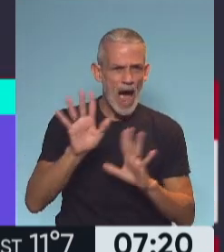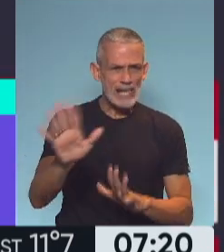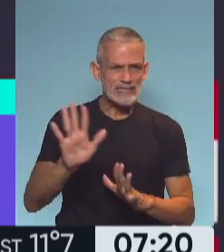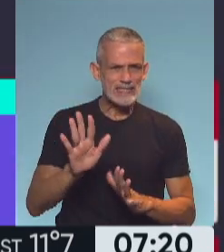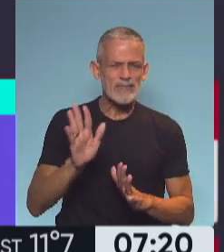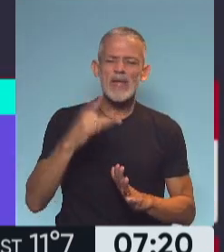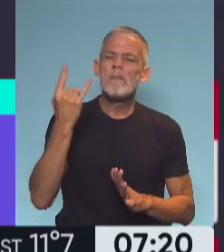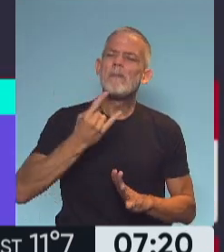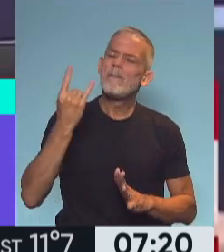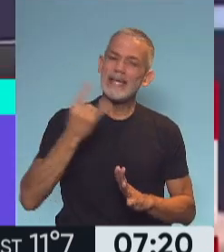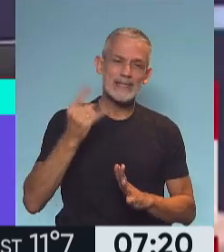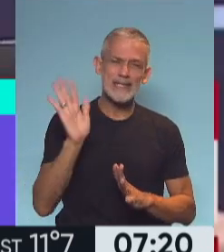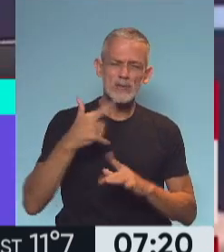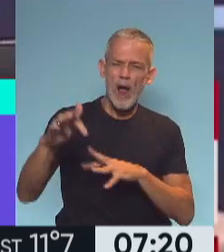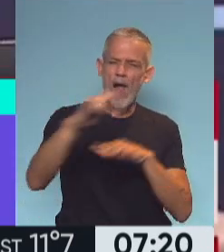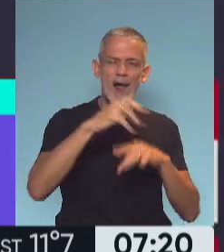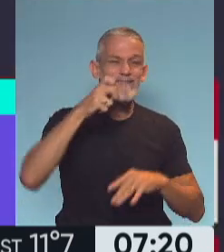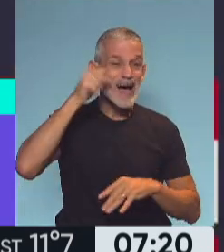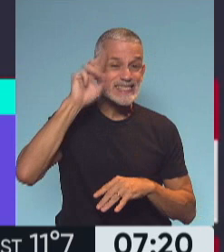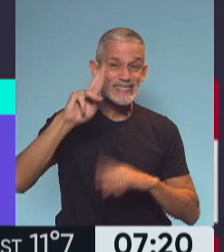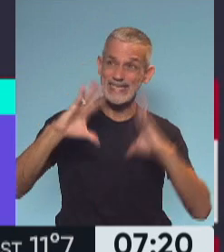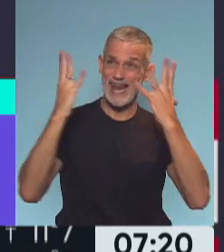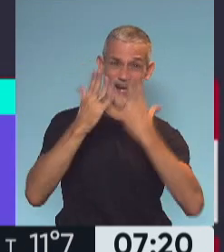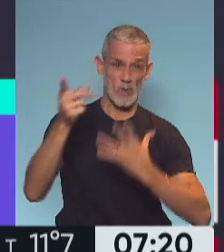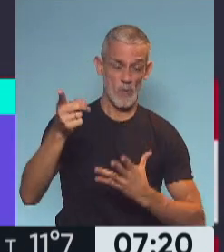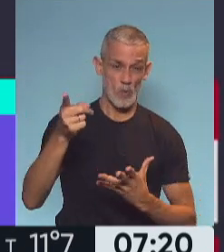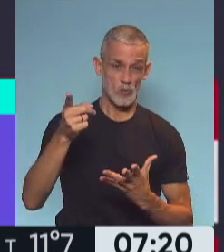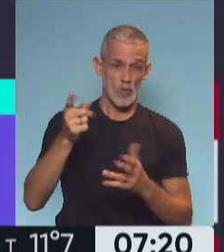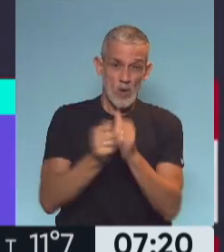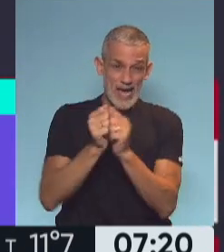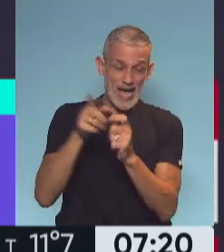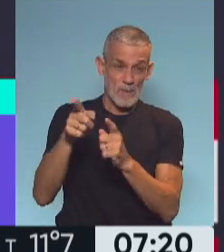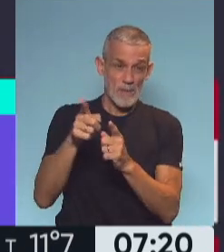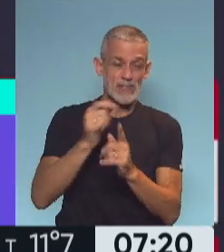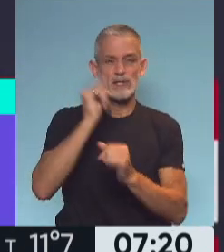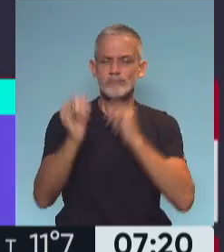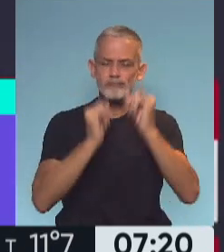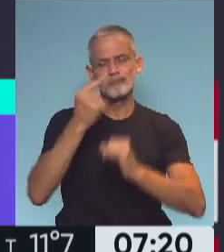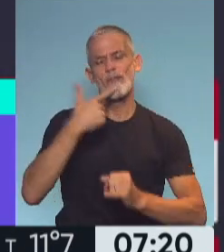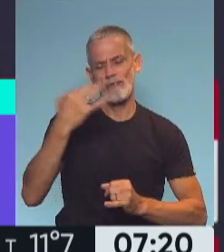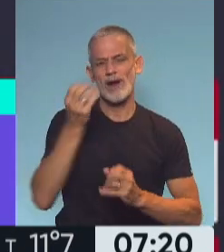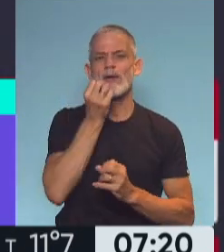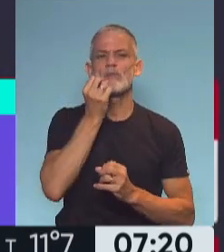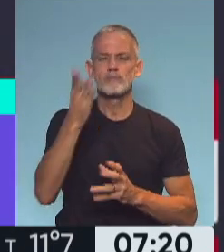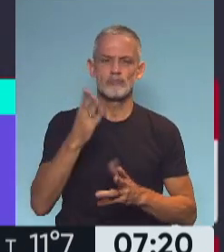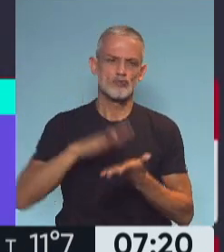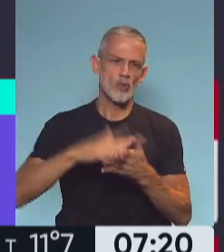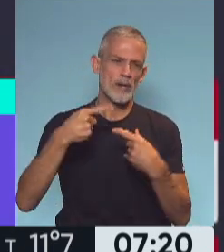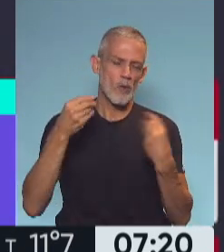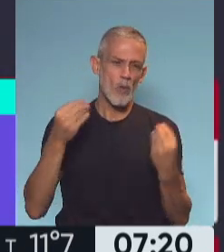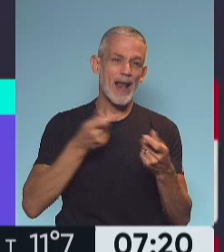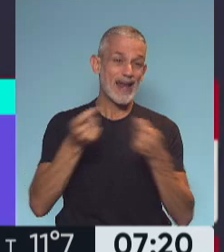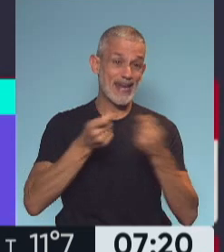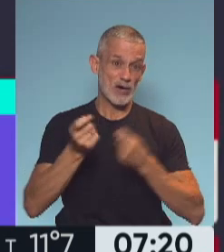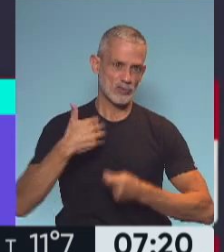Es mentira todo lo que dicen. Pfizer Internacional comenzó a contar la verdad de la